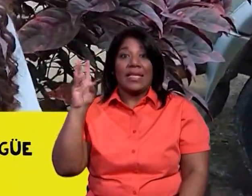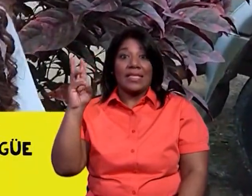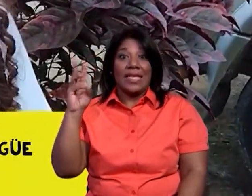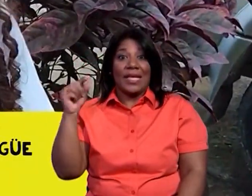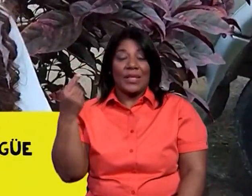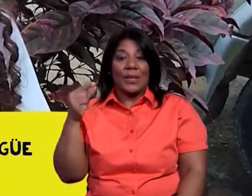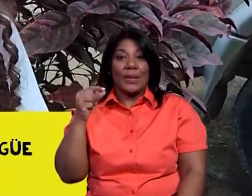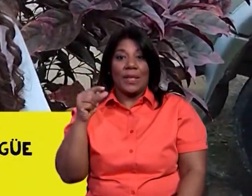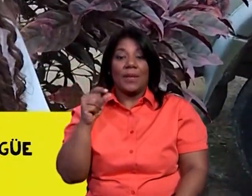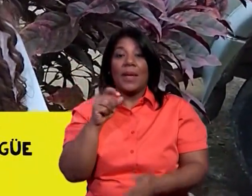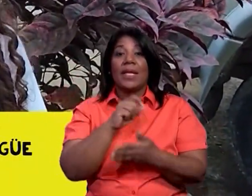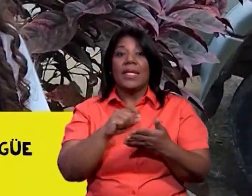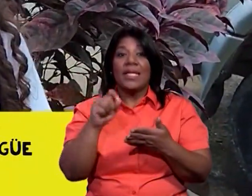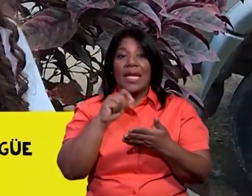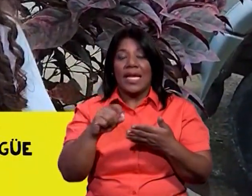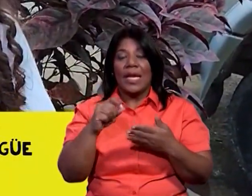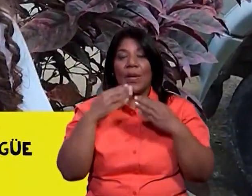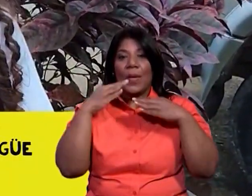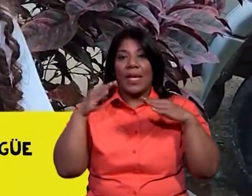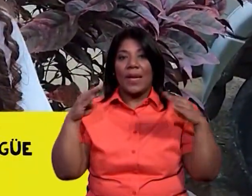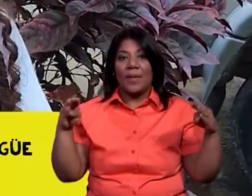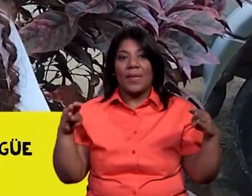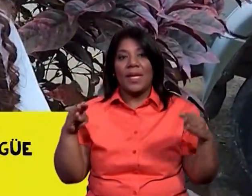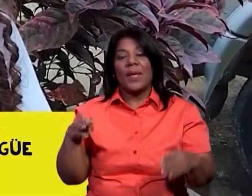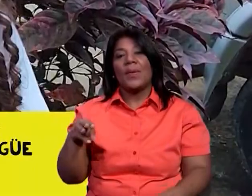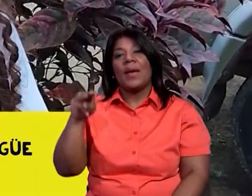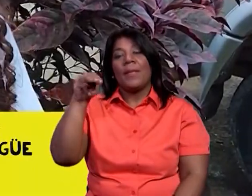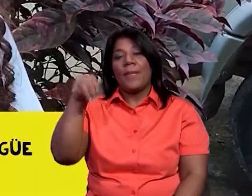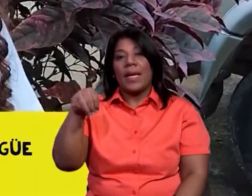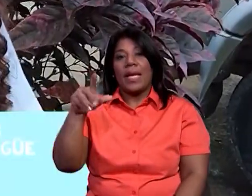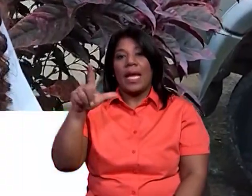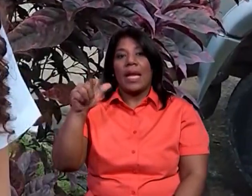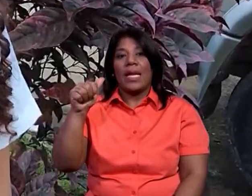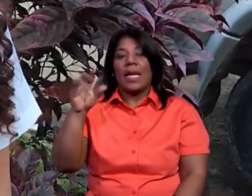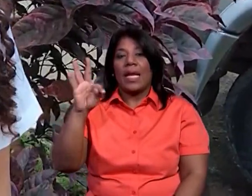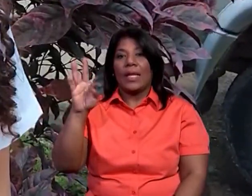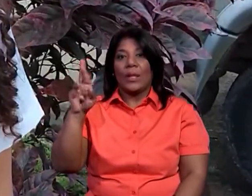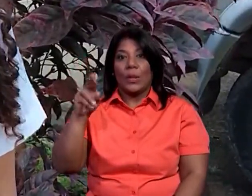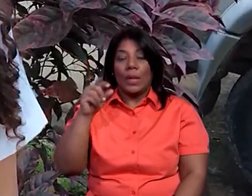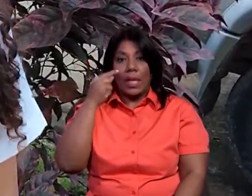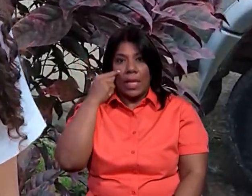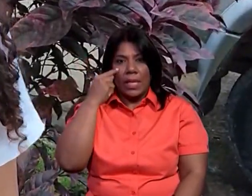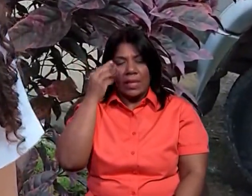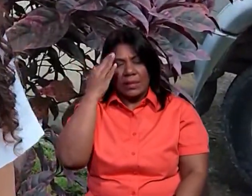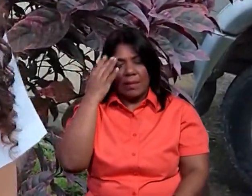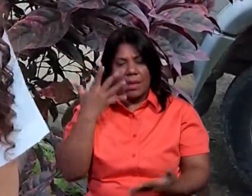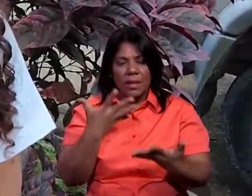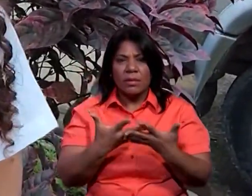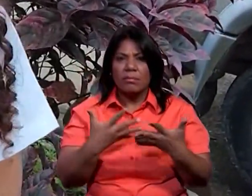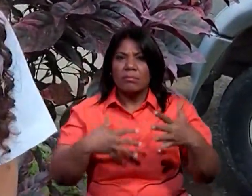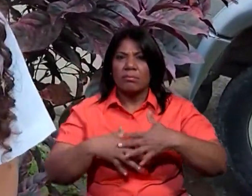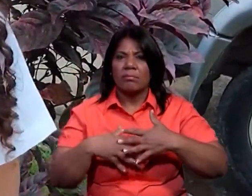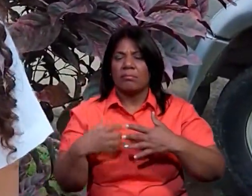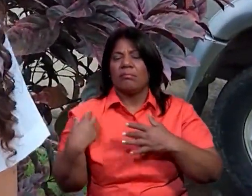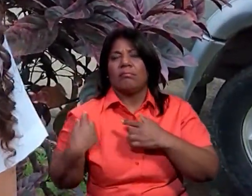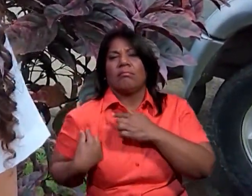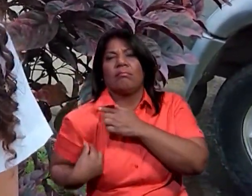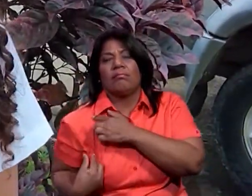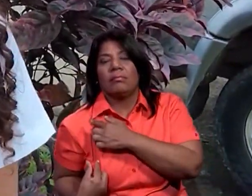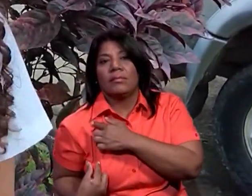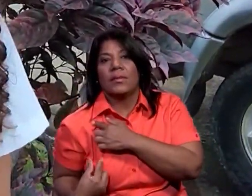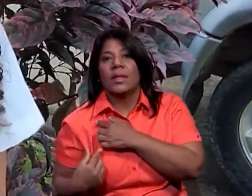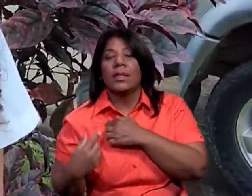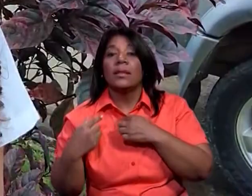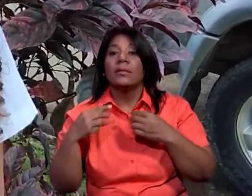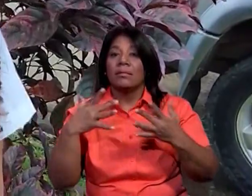soy del centro educativo bilingüe maría la torre g yo me doy cuenta cuando mi mano toca algo o mi brazo rosa con algo por